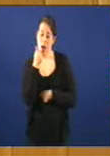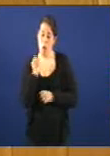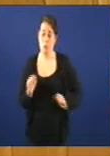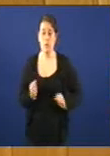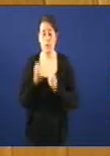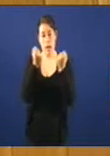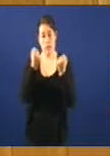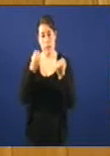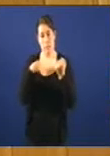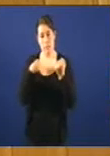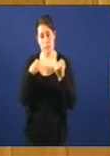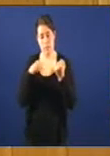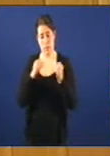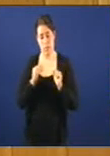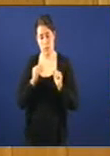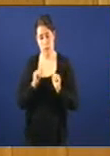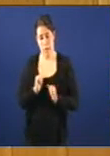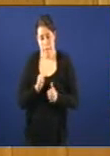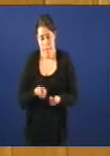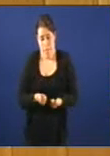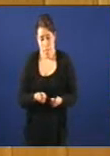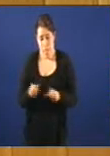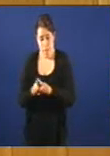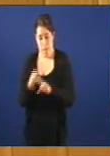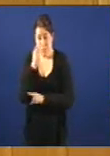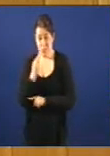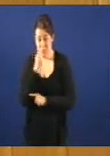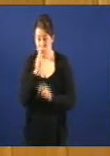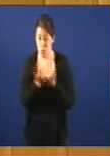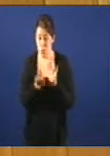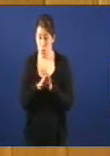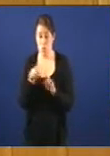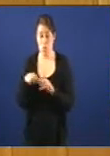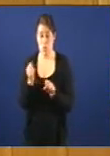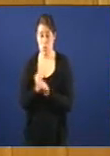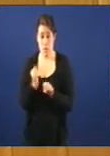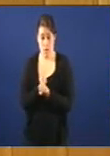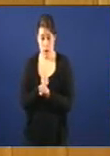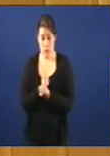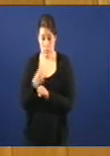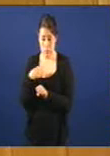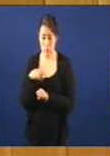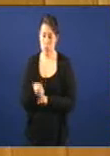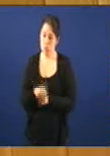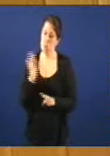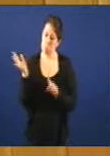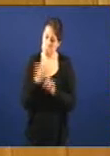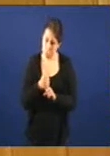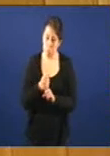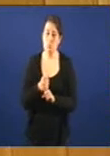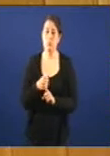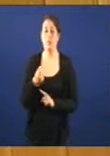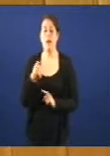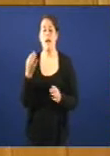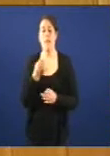no compromiso da empresa de manter todos e cada un dos postos de traballo salvado este importante o feito cumpría